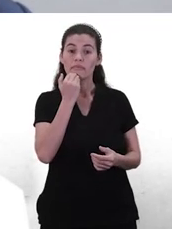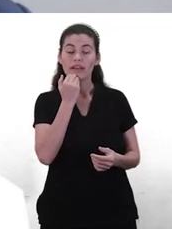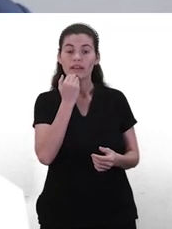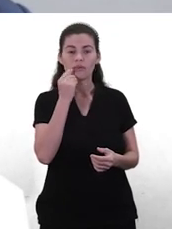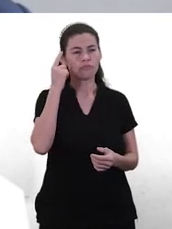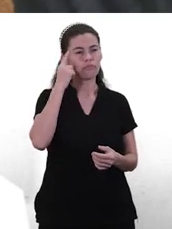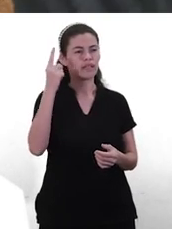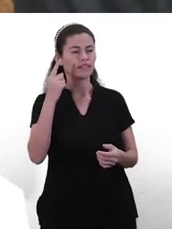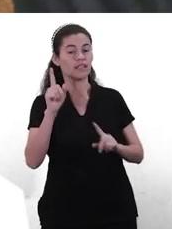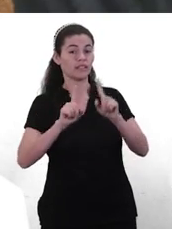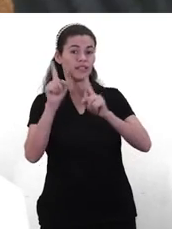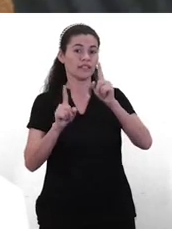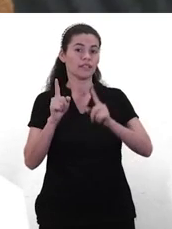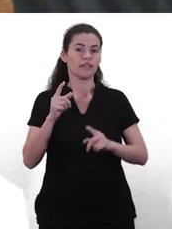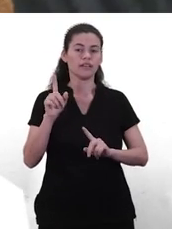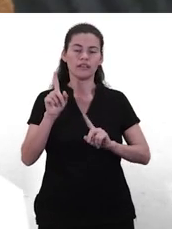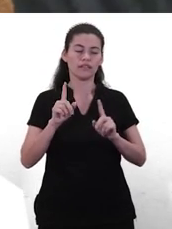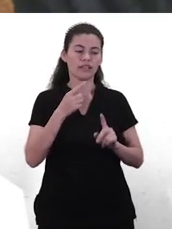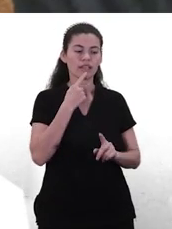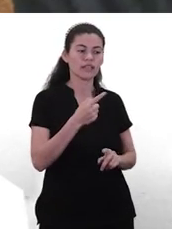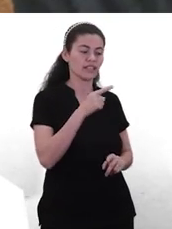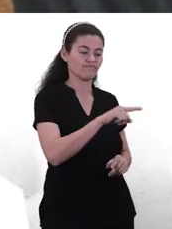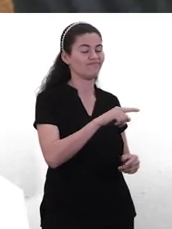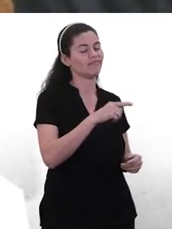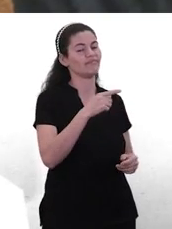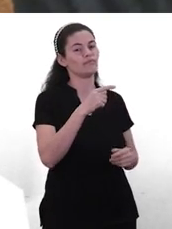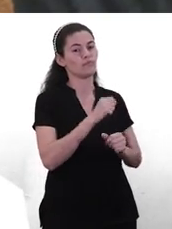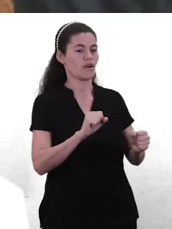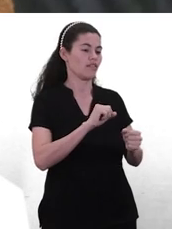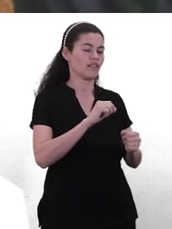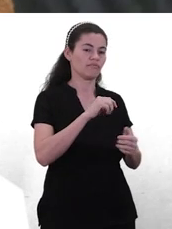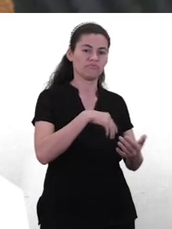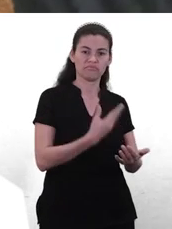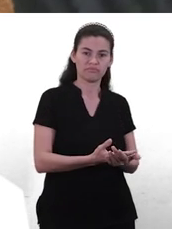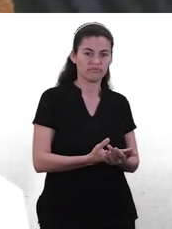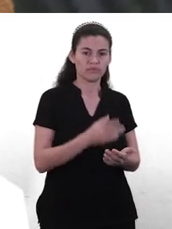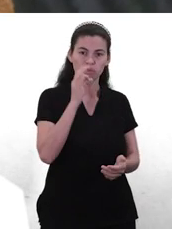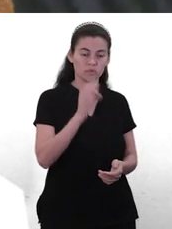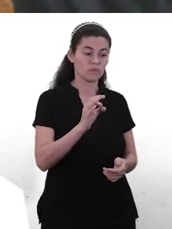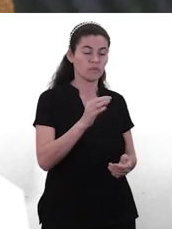perjudicar, claro. Pero en general, o sea, lo que escuchan niños ahí es, yo no voy a poder, no me voy a poder levantar.